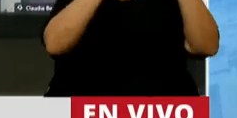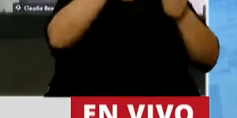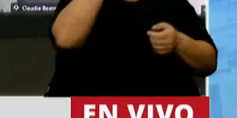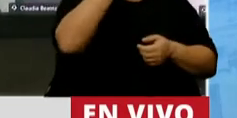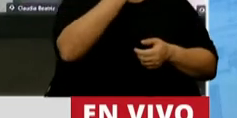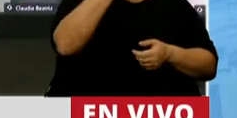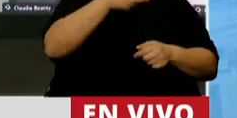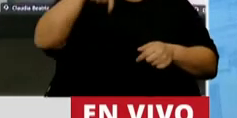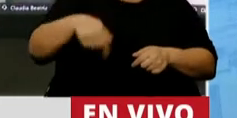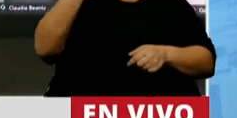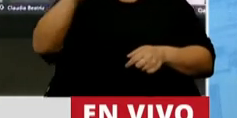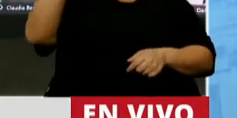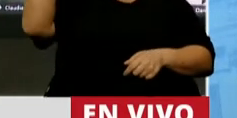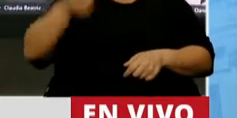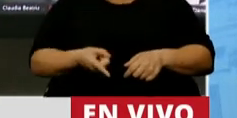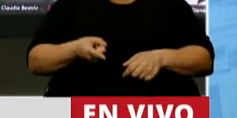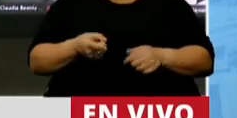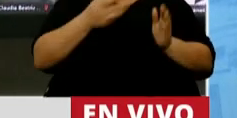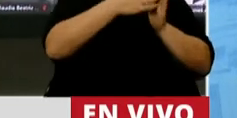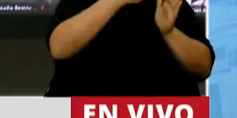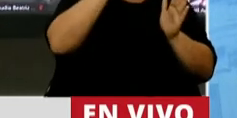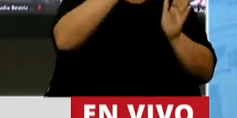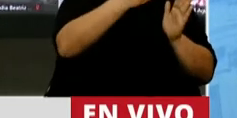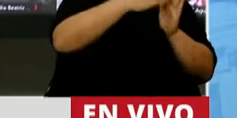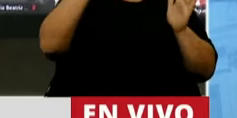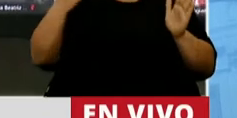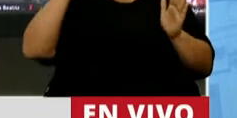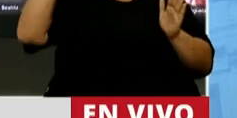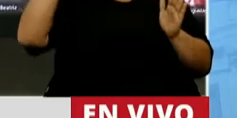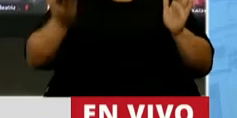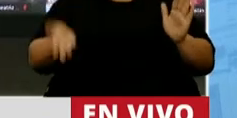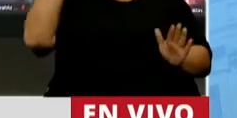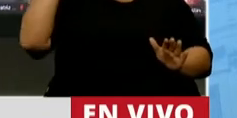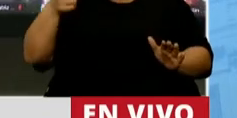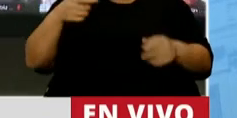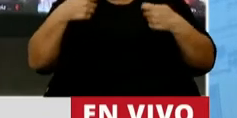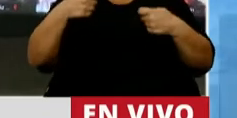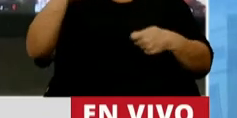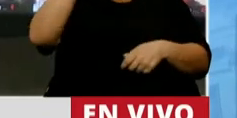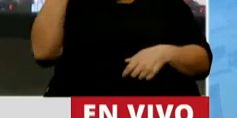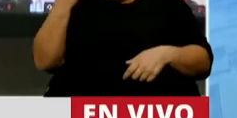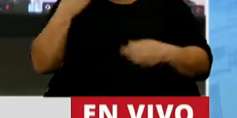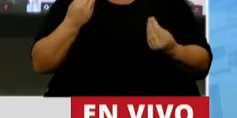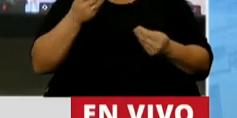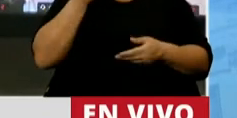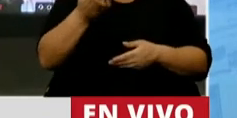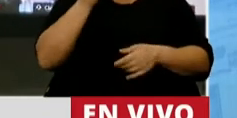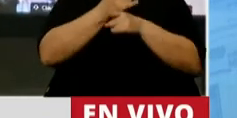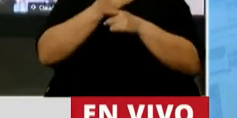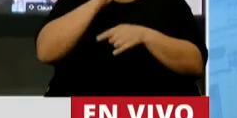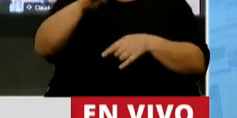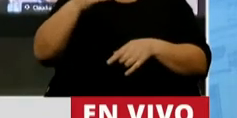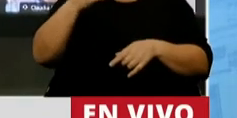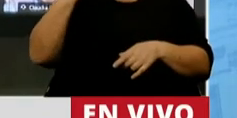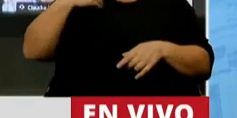23 al 40% entre el 2004 y el 2015. ¿Hasta cuándo le vamos a pedir a los argentinos que